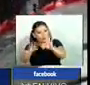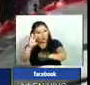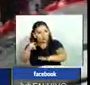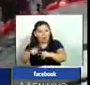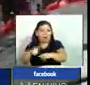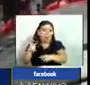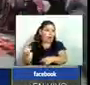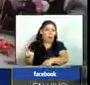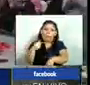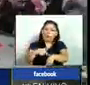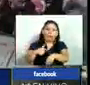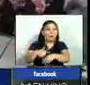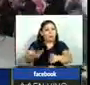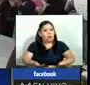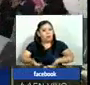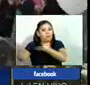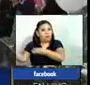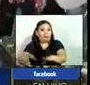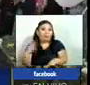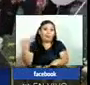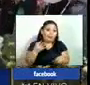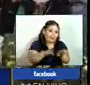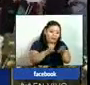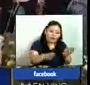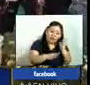prematuramente para liberar camas